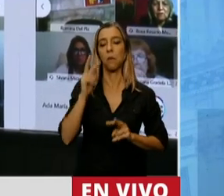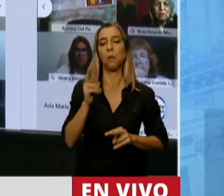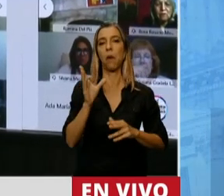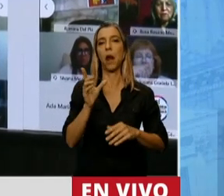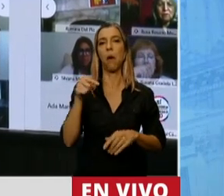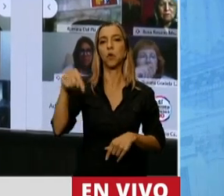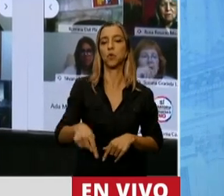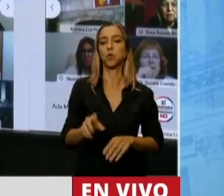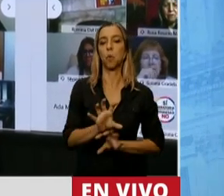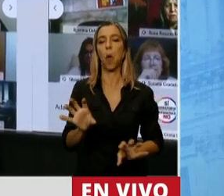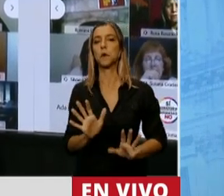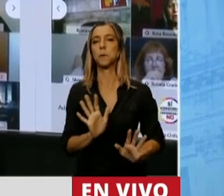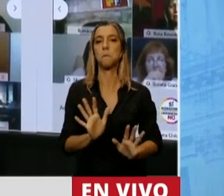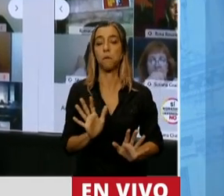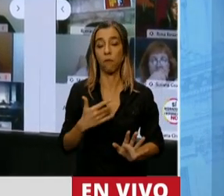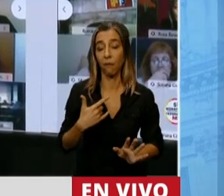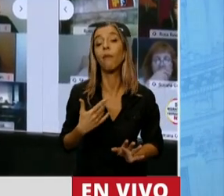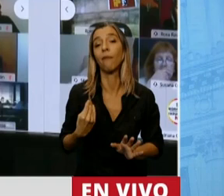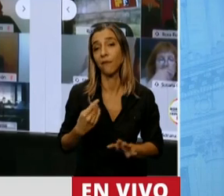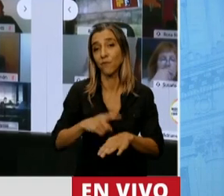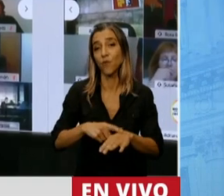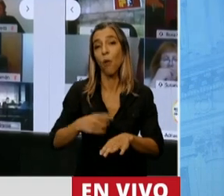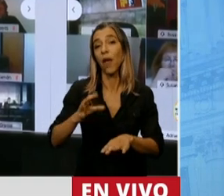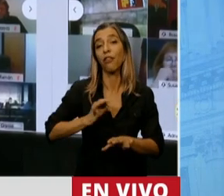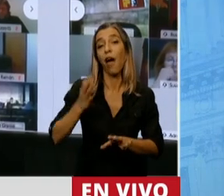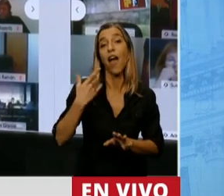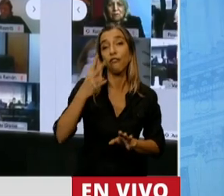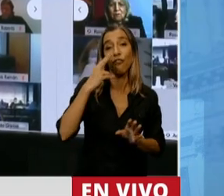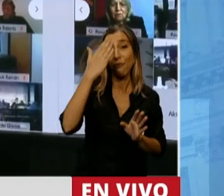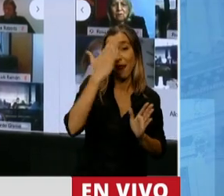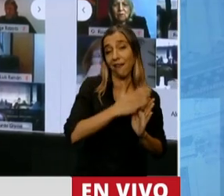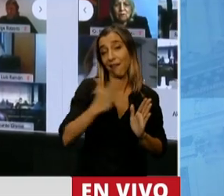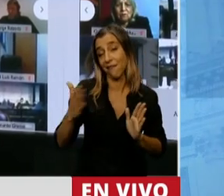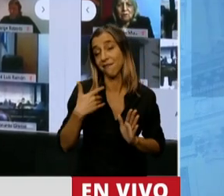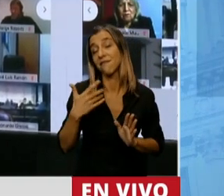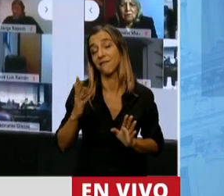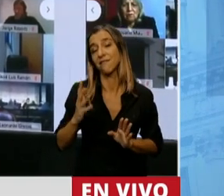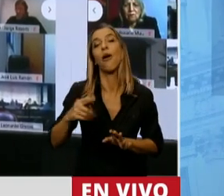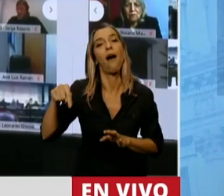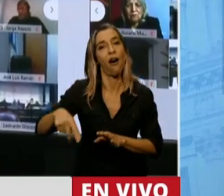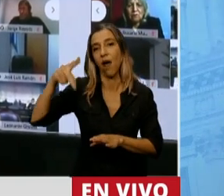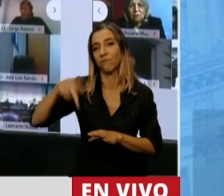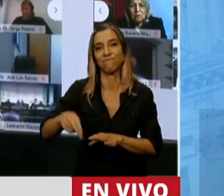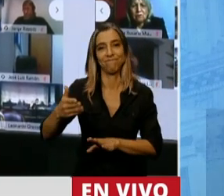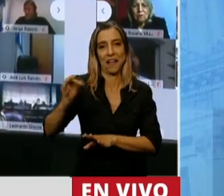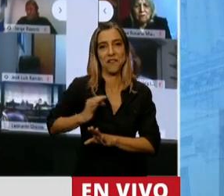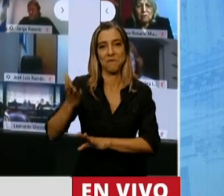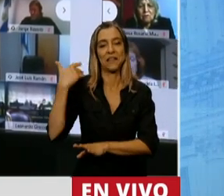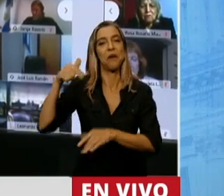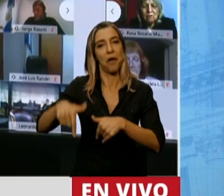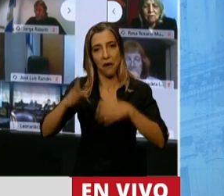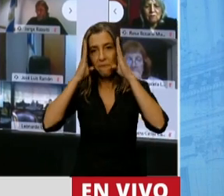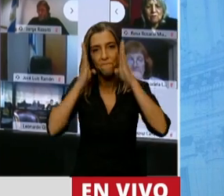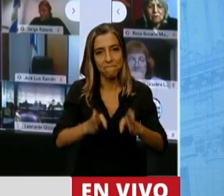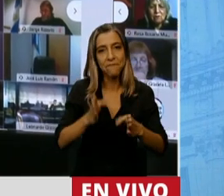el 10 de diciembre del 2015. La verdad, podemos seguir